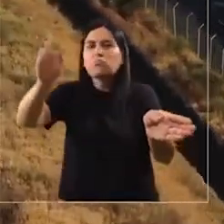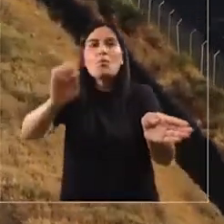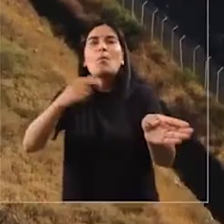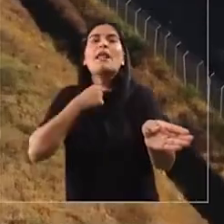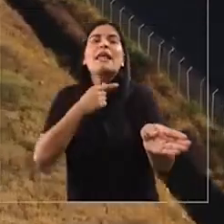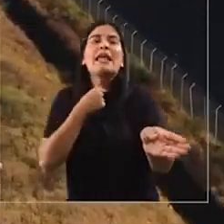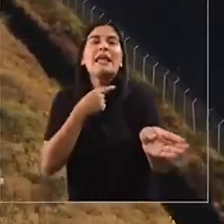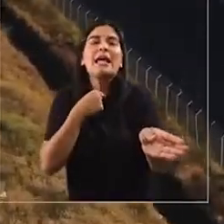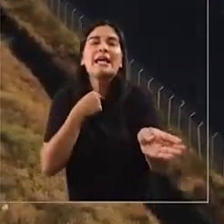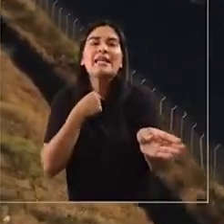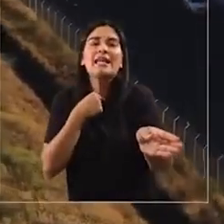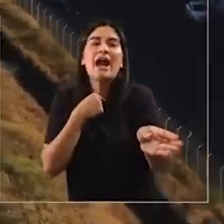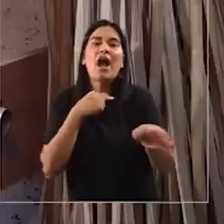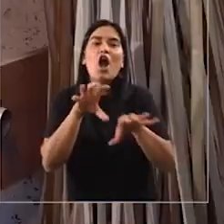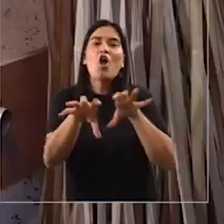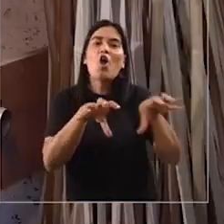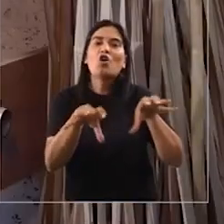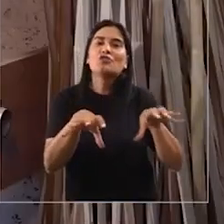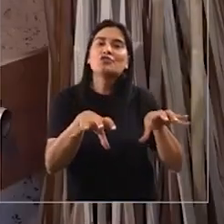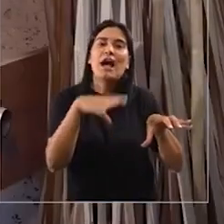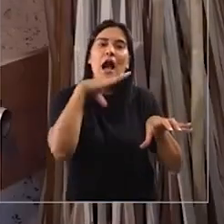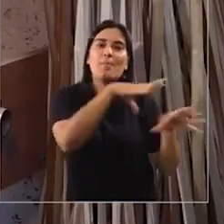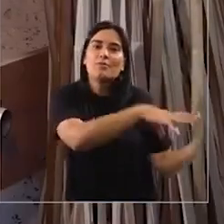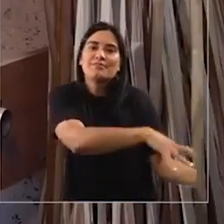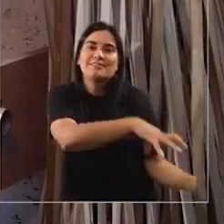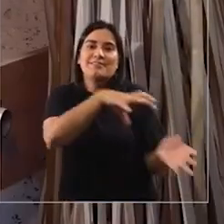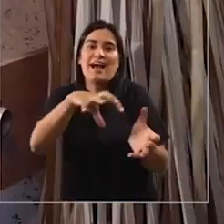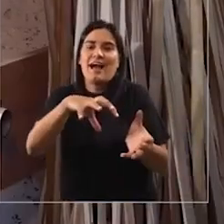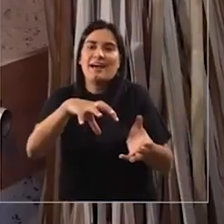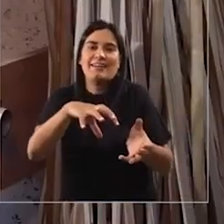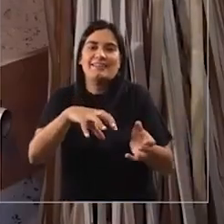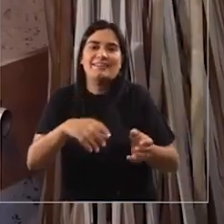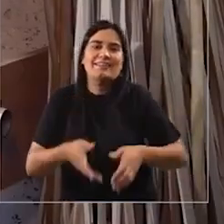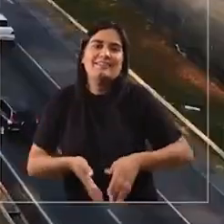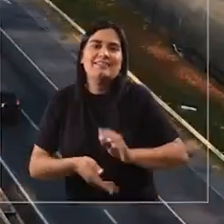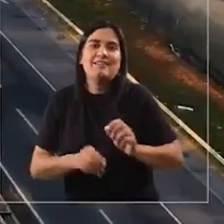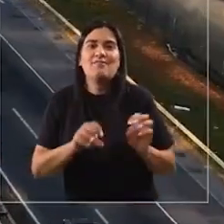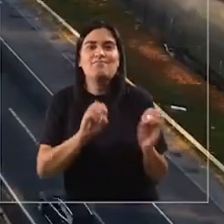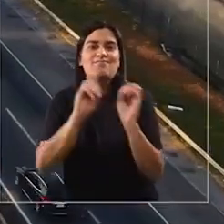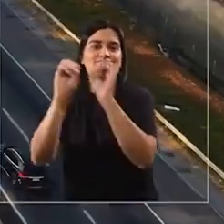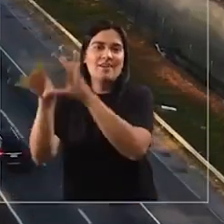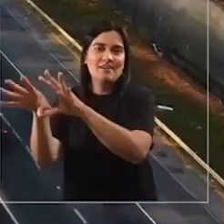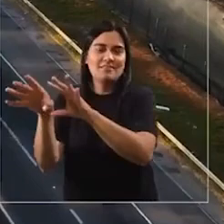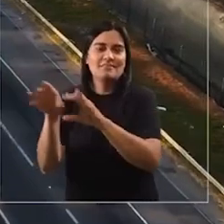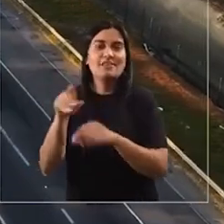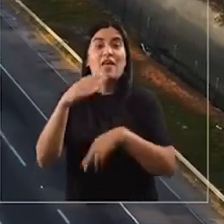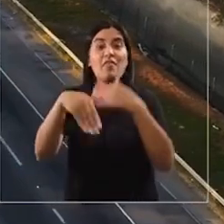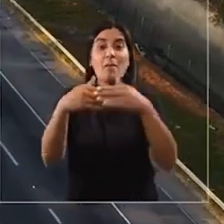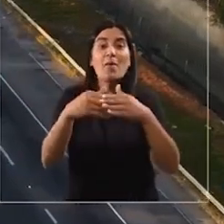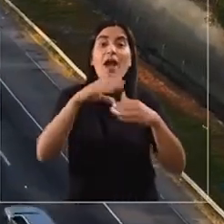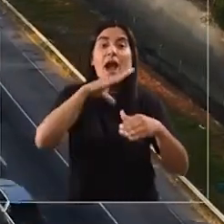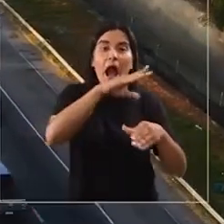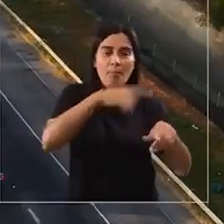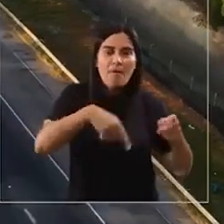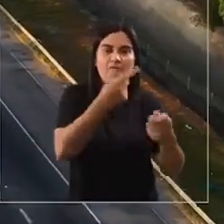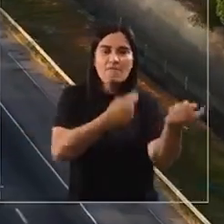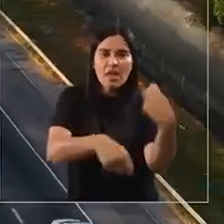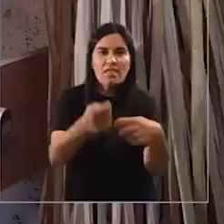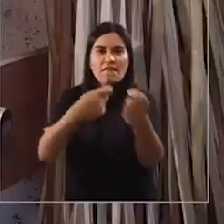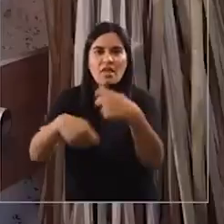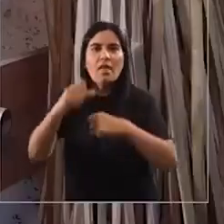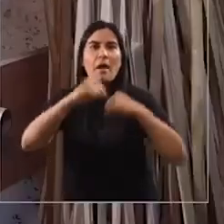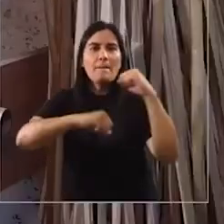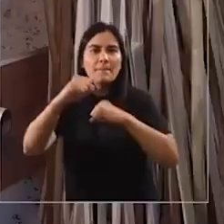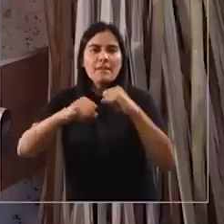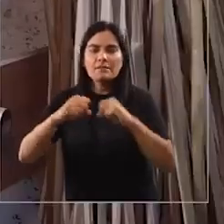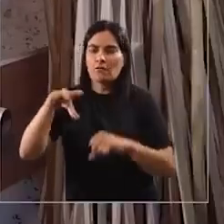y llevar mercadería a los fundos. Esto empezó cuando ya se empezaron a vender las parcelas para la industria. Que empezó acá en Vespucio,